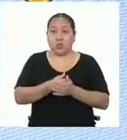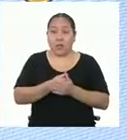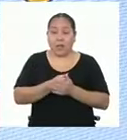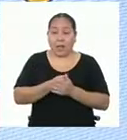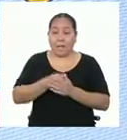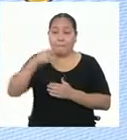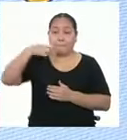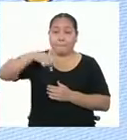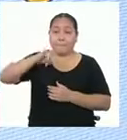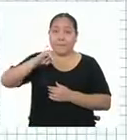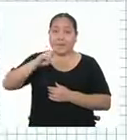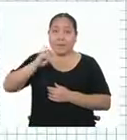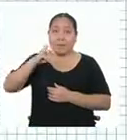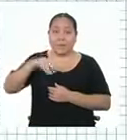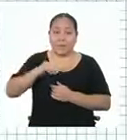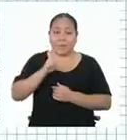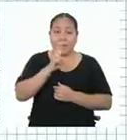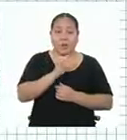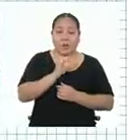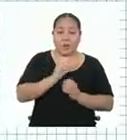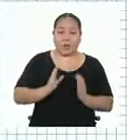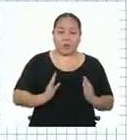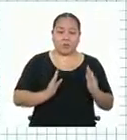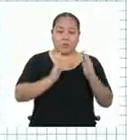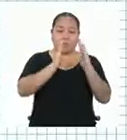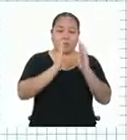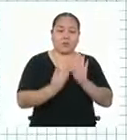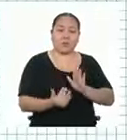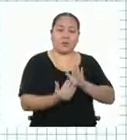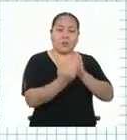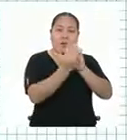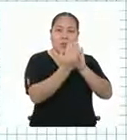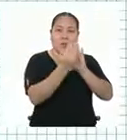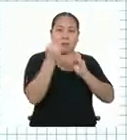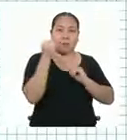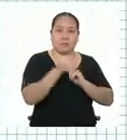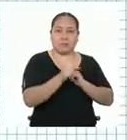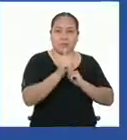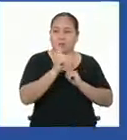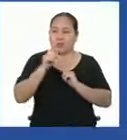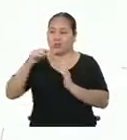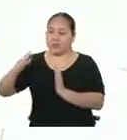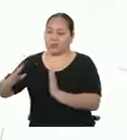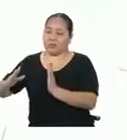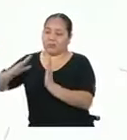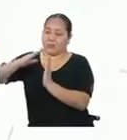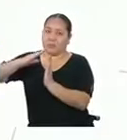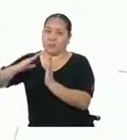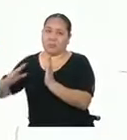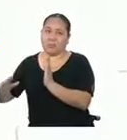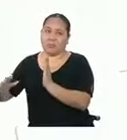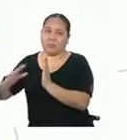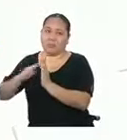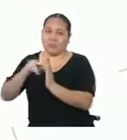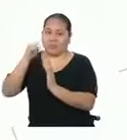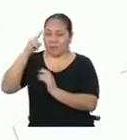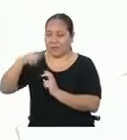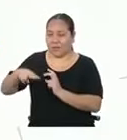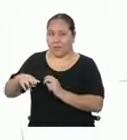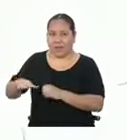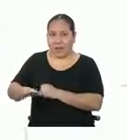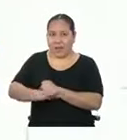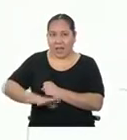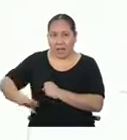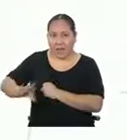regular es una pirámide recta. Pero no toda pirámide recta es regular, ¿no? Porque noto que la base